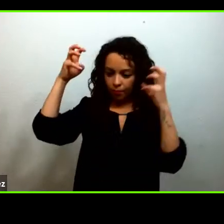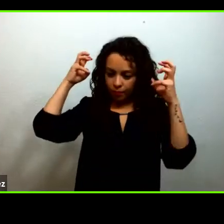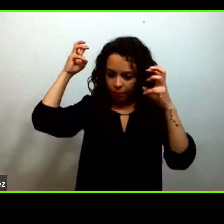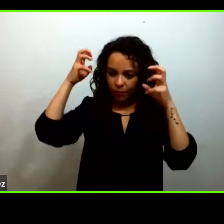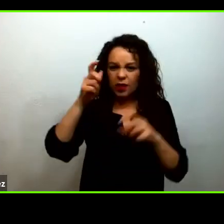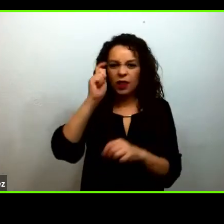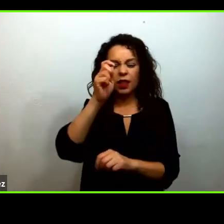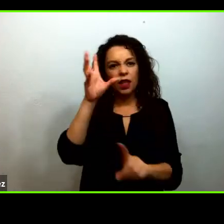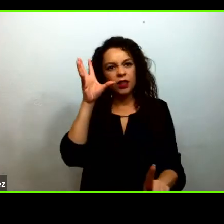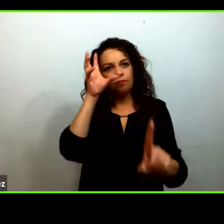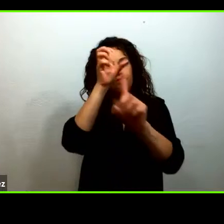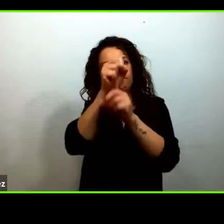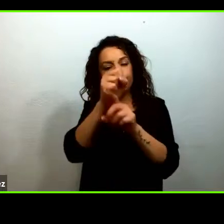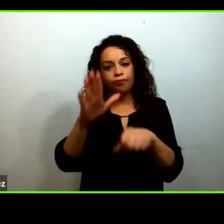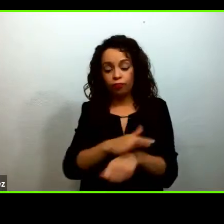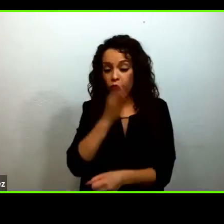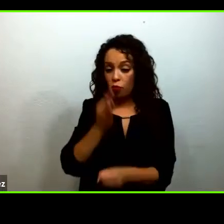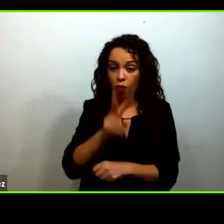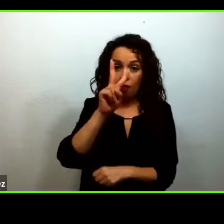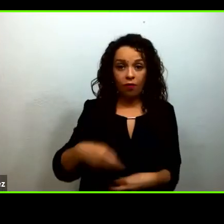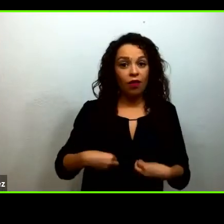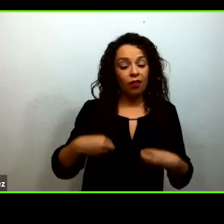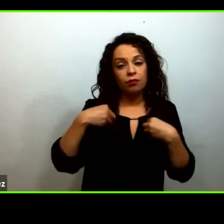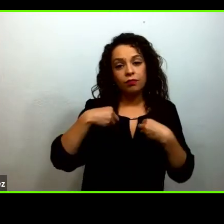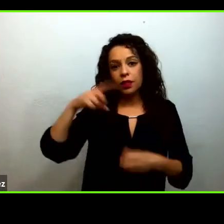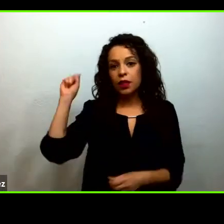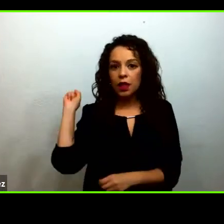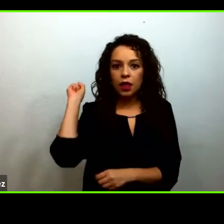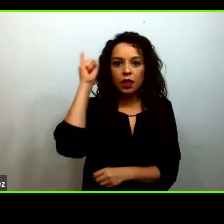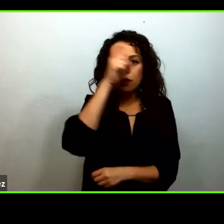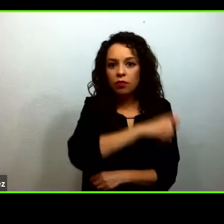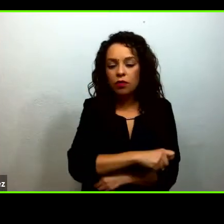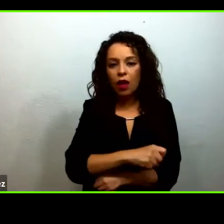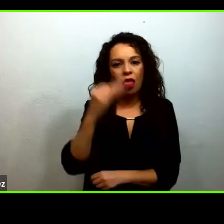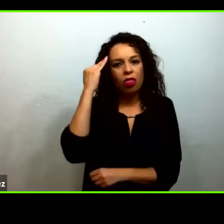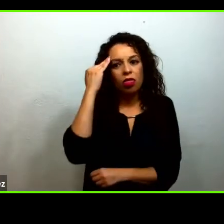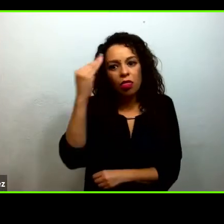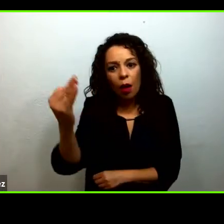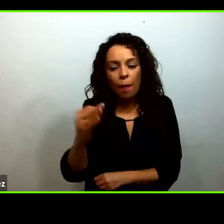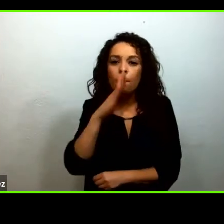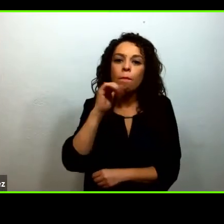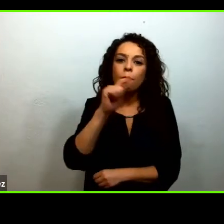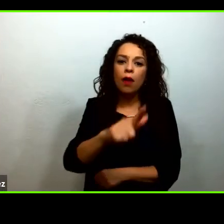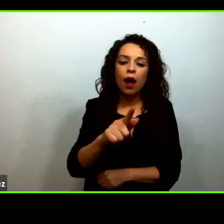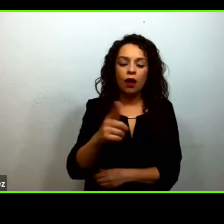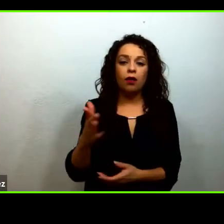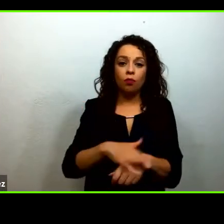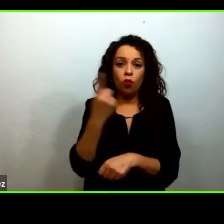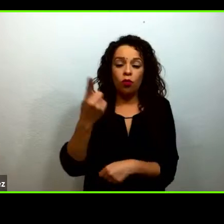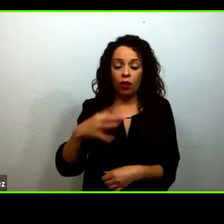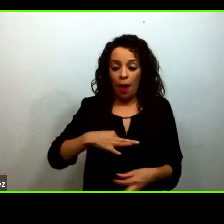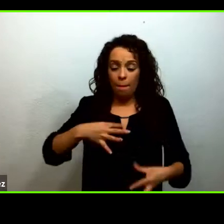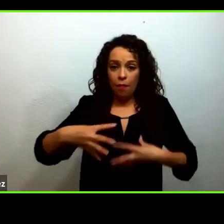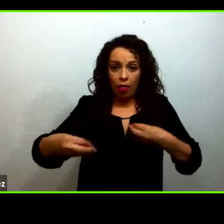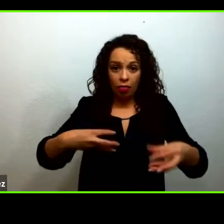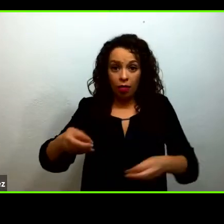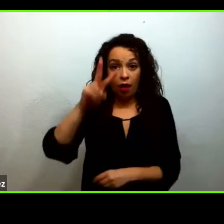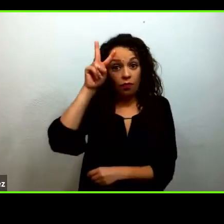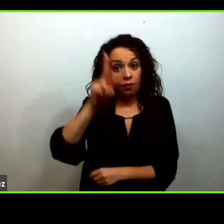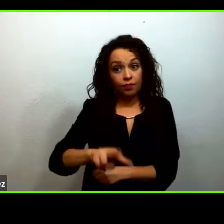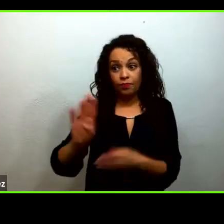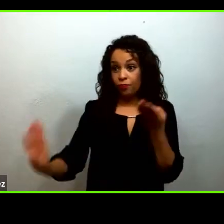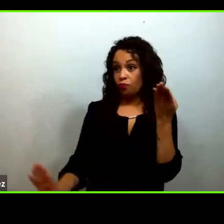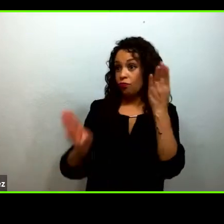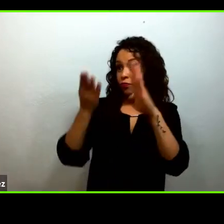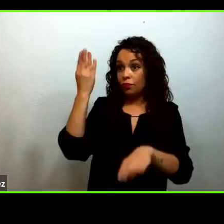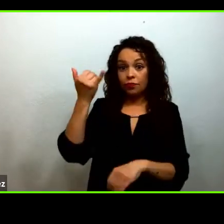compleja como la que estamos enfrentando. Esta pandemia que ha sacudido al mundo y a México y que ha puesto retos importantes en